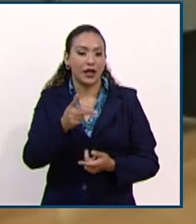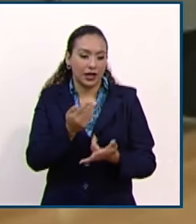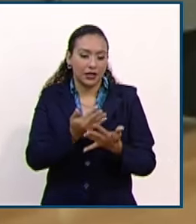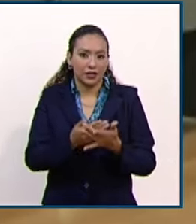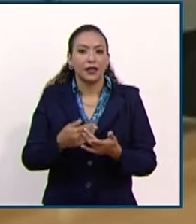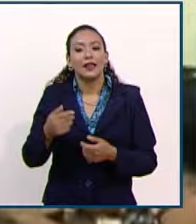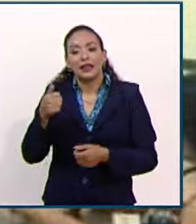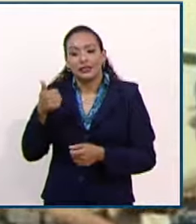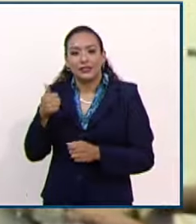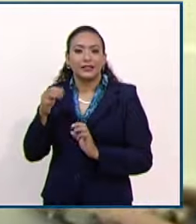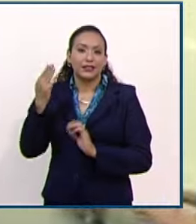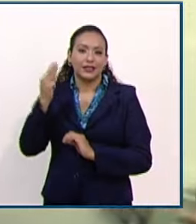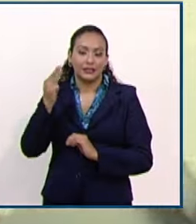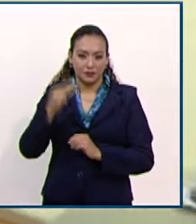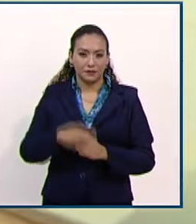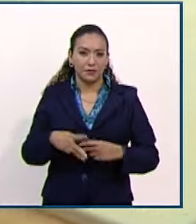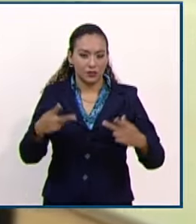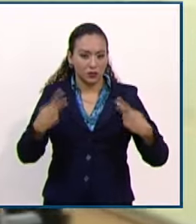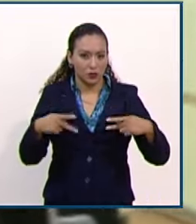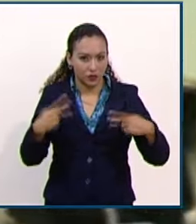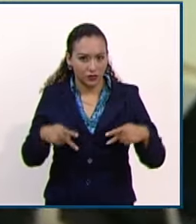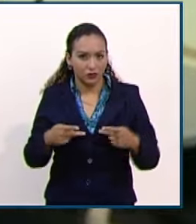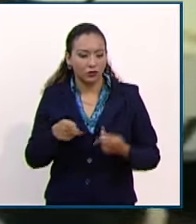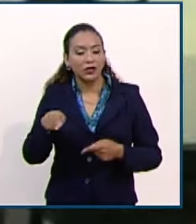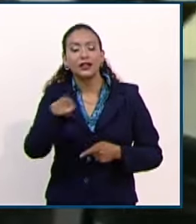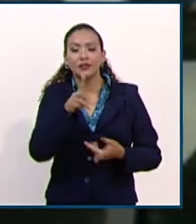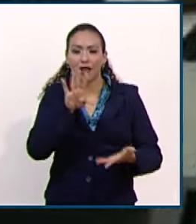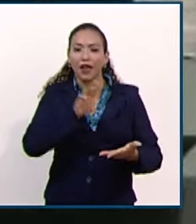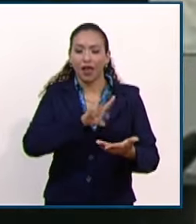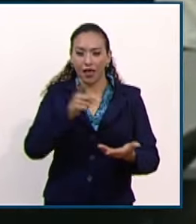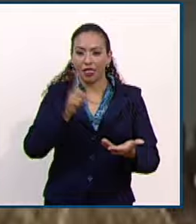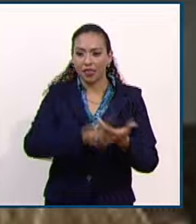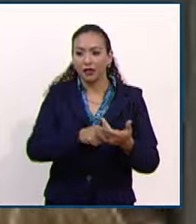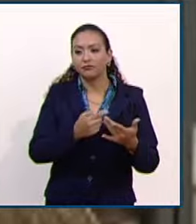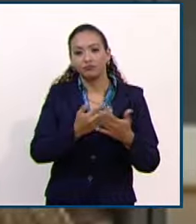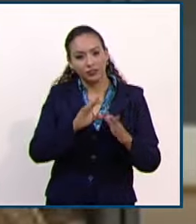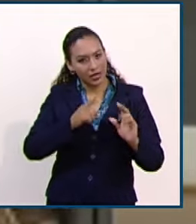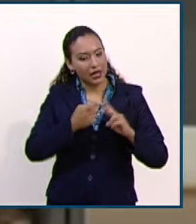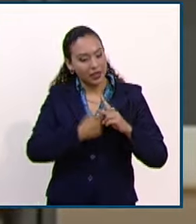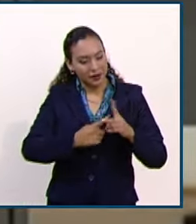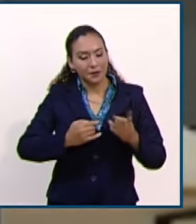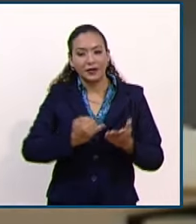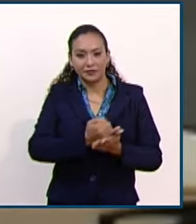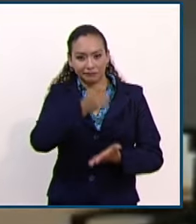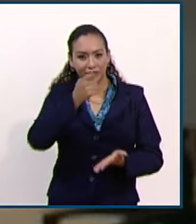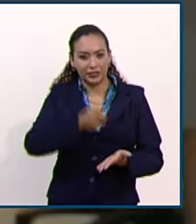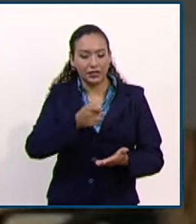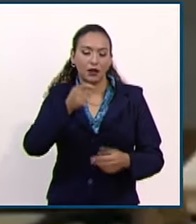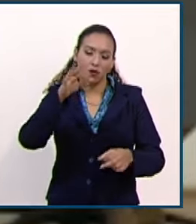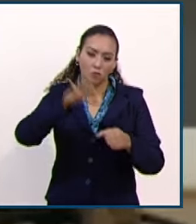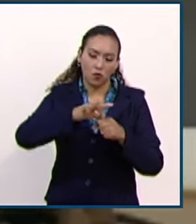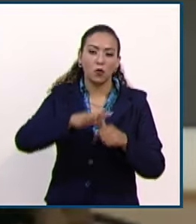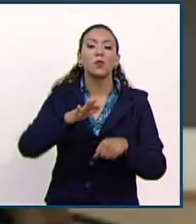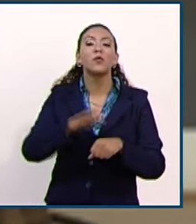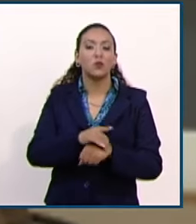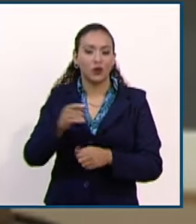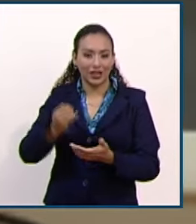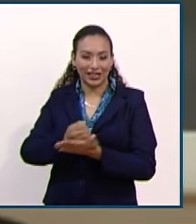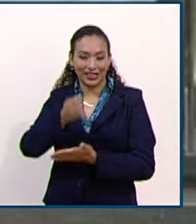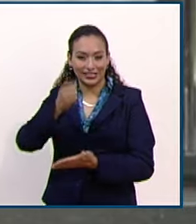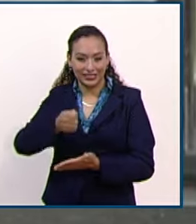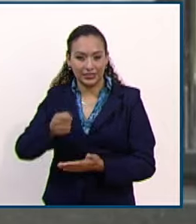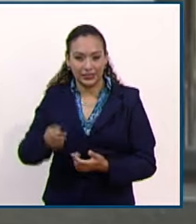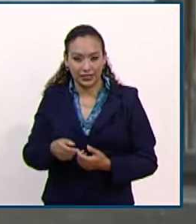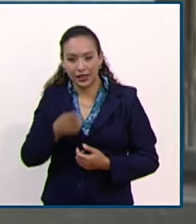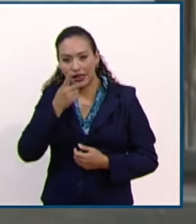el 6 de mayo personas en esta condición han comenzado a hacerlo. Esto luego de una sentencia trascendental del Tribunal Electoral sobre